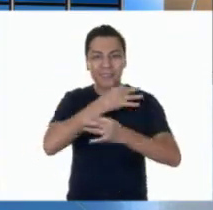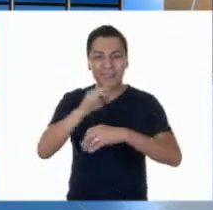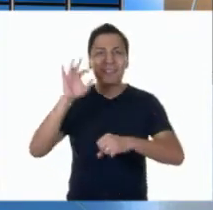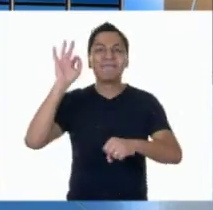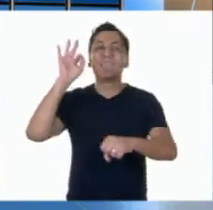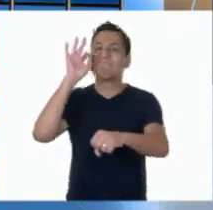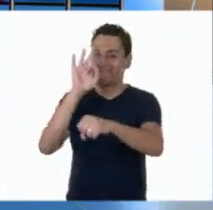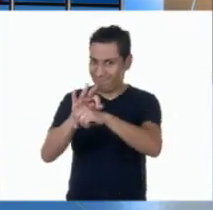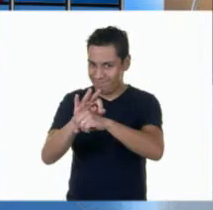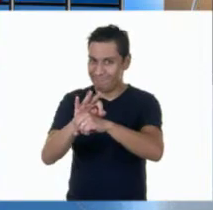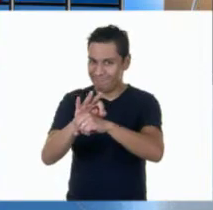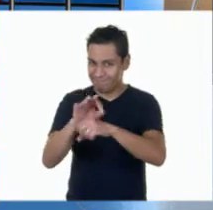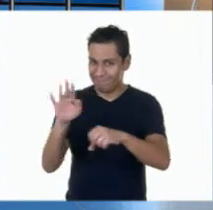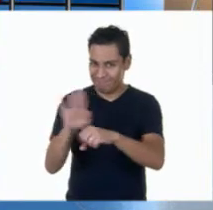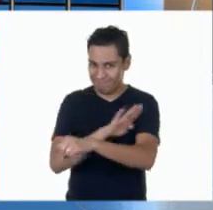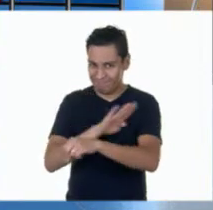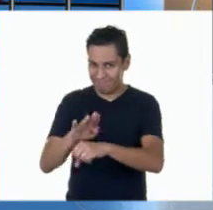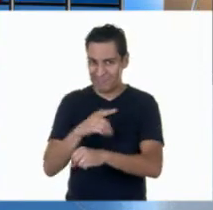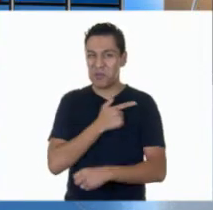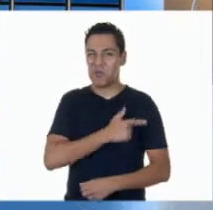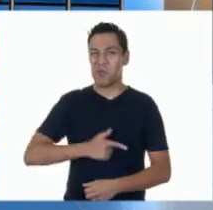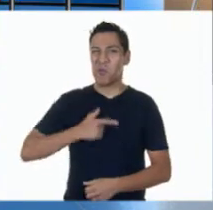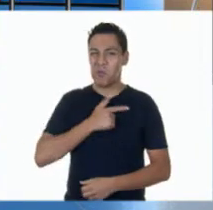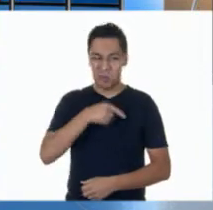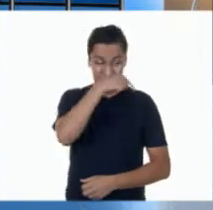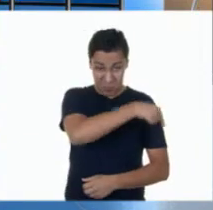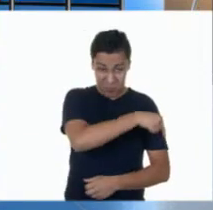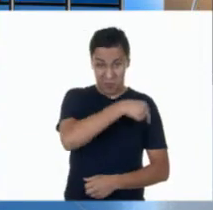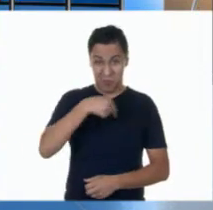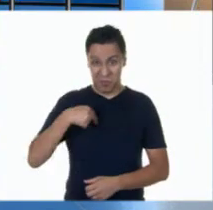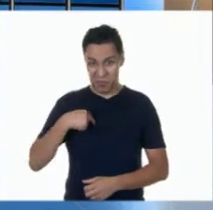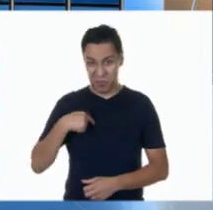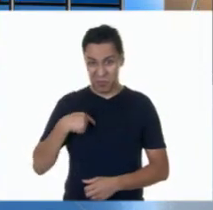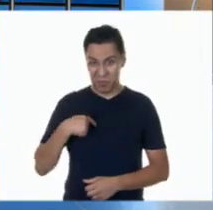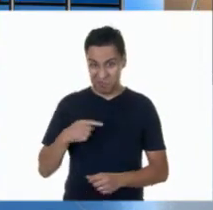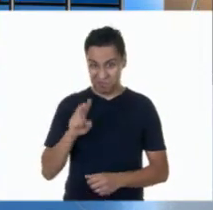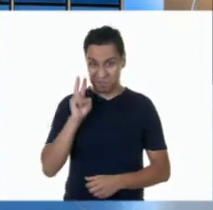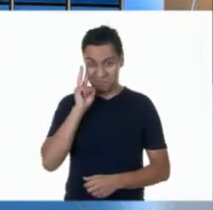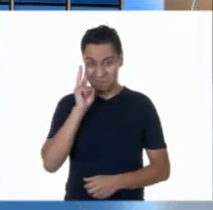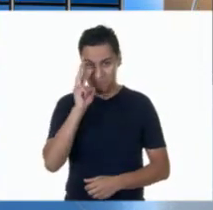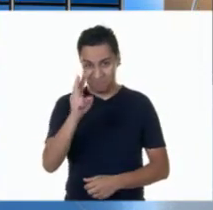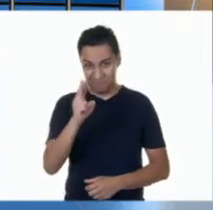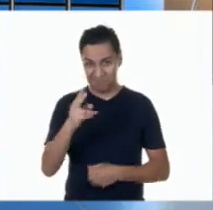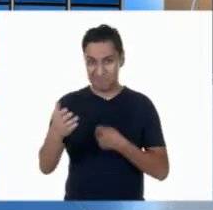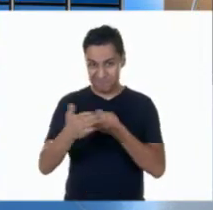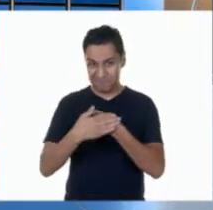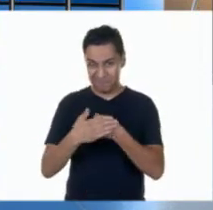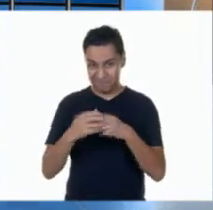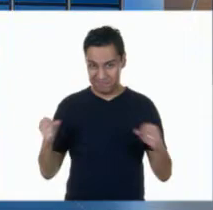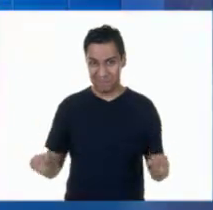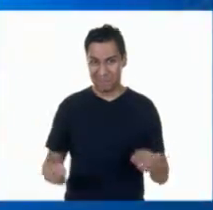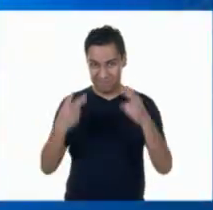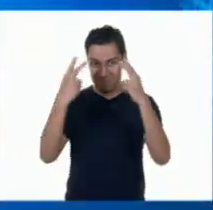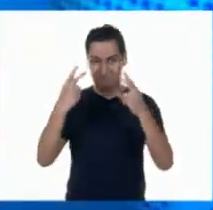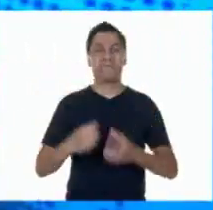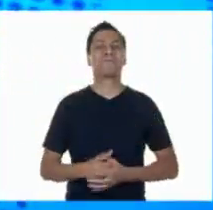Y, como siempre, fue un placer informarles. Hasta la próxima y nos vemos muy pronto.